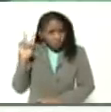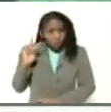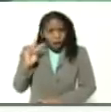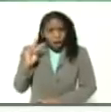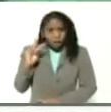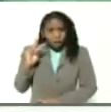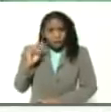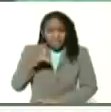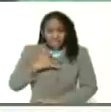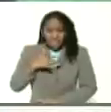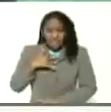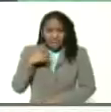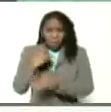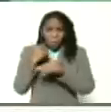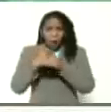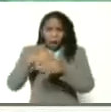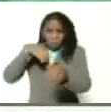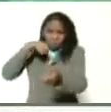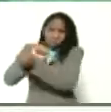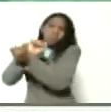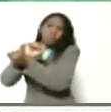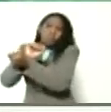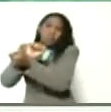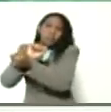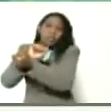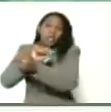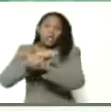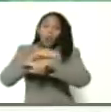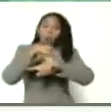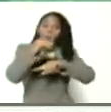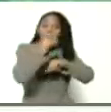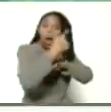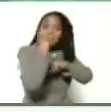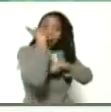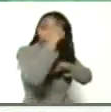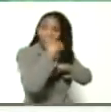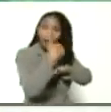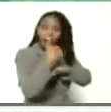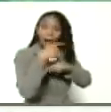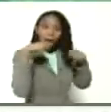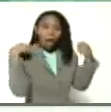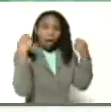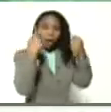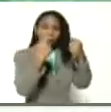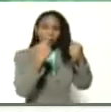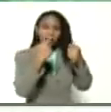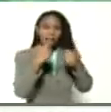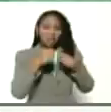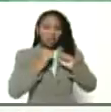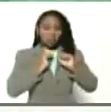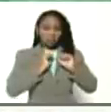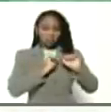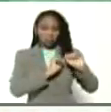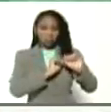hacerlos sentir esclavos y otra cara la campaña de despreciar y echarle la culpa a los